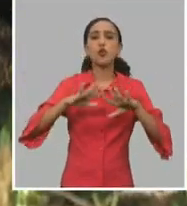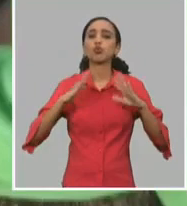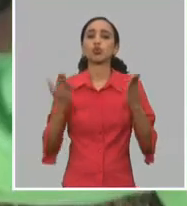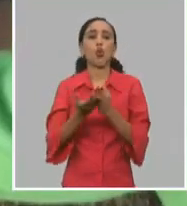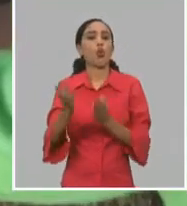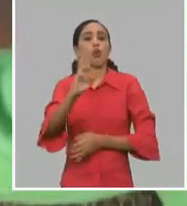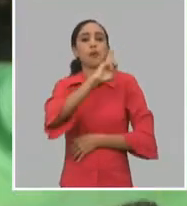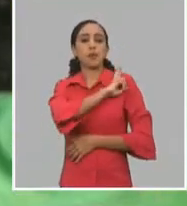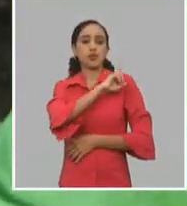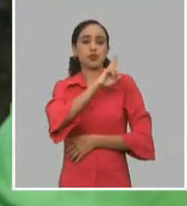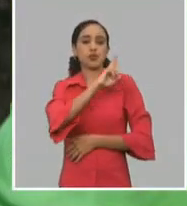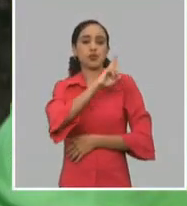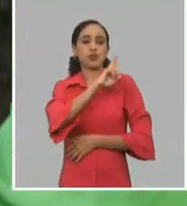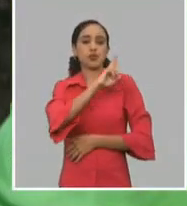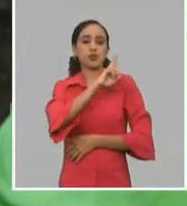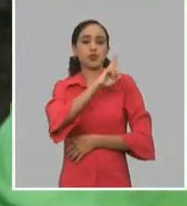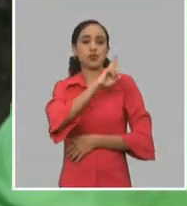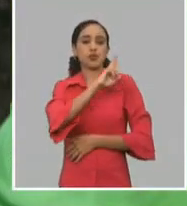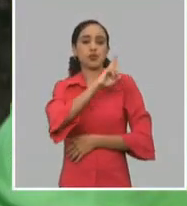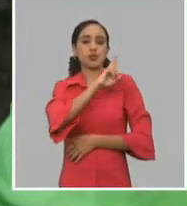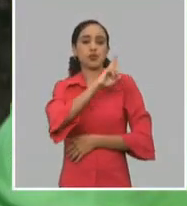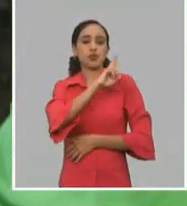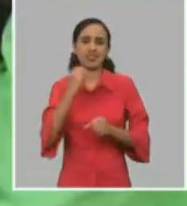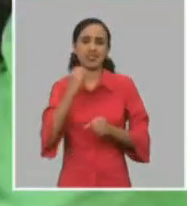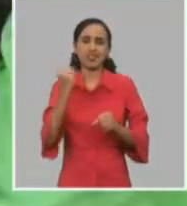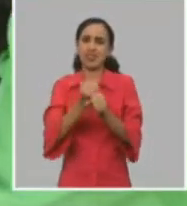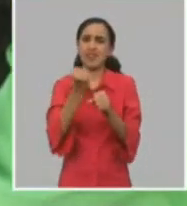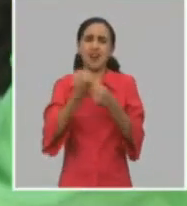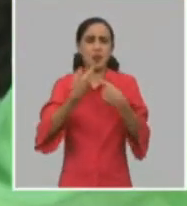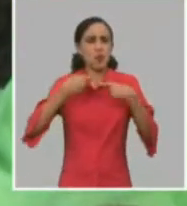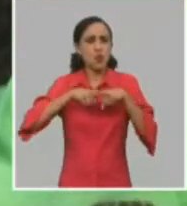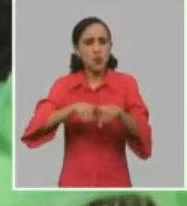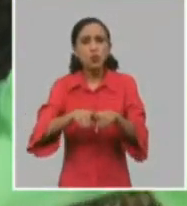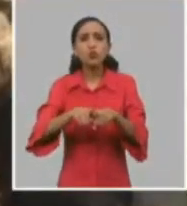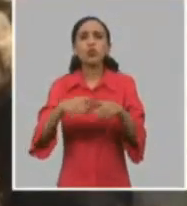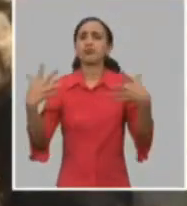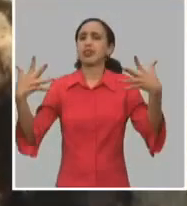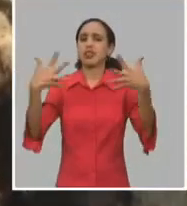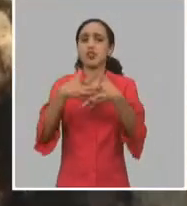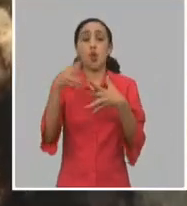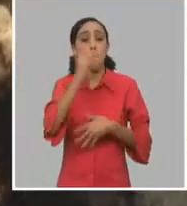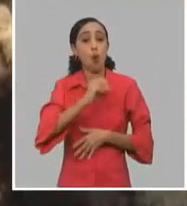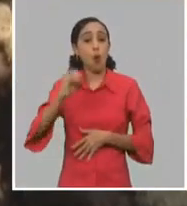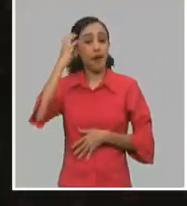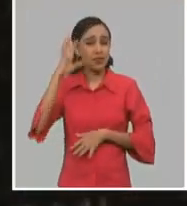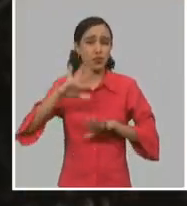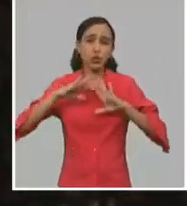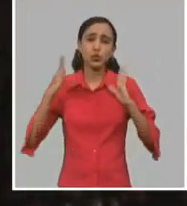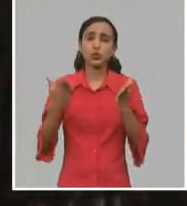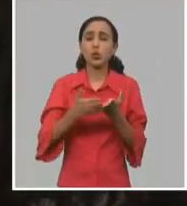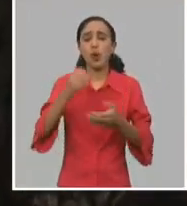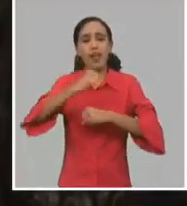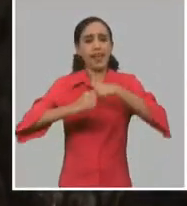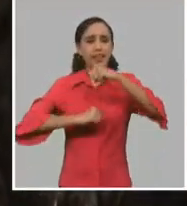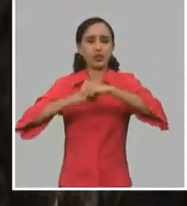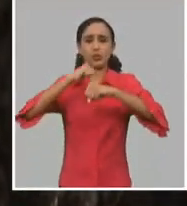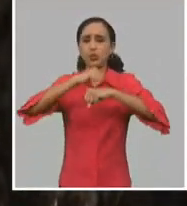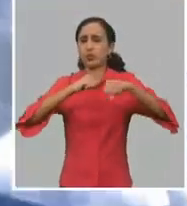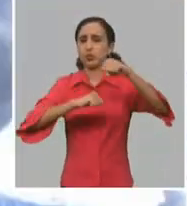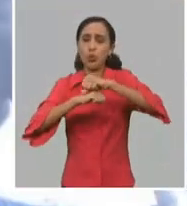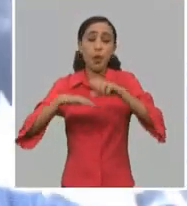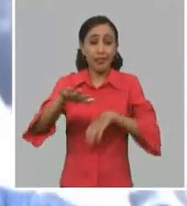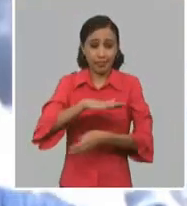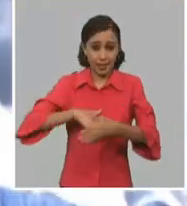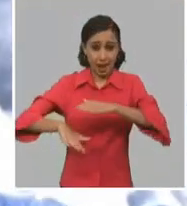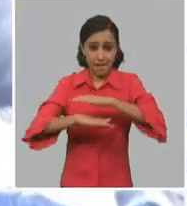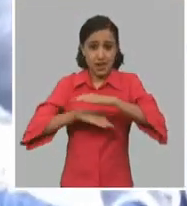responsabilidad con todas nuestras organizaciones, con todas esas estructuras de las que hablé ahorita a nivel de base, a nivel